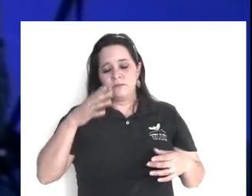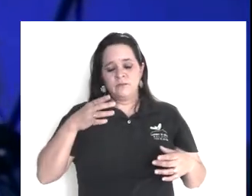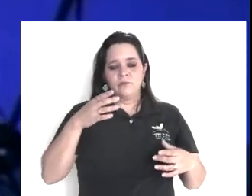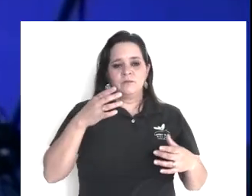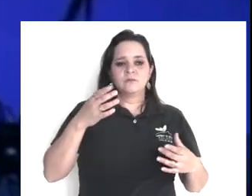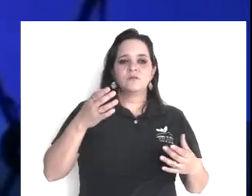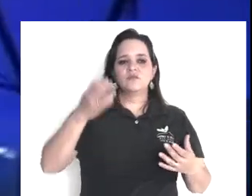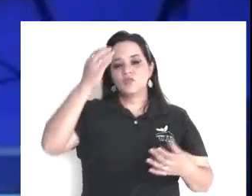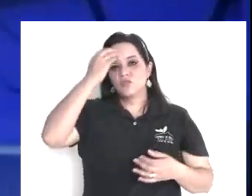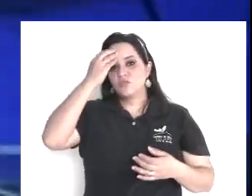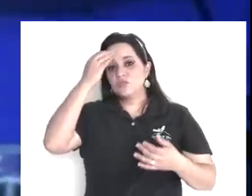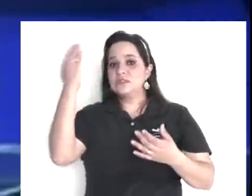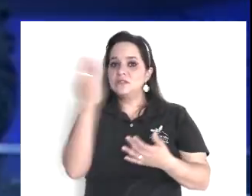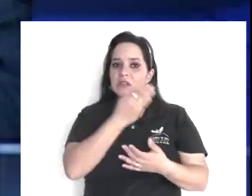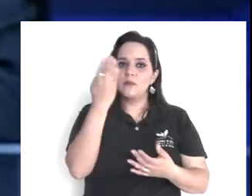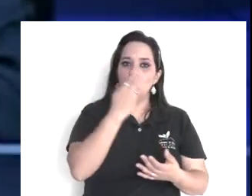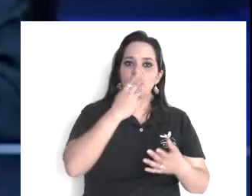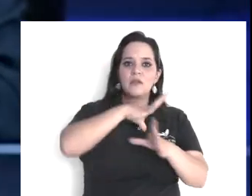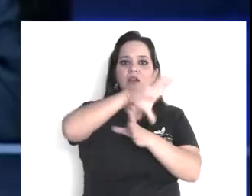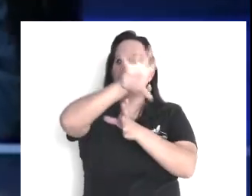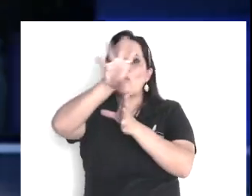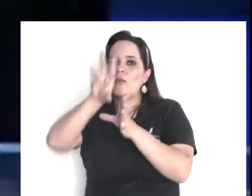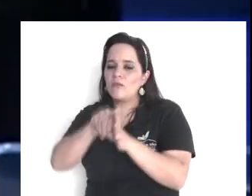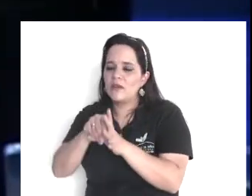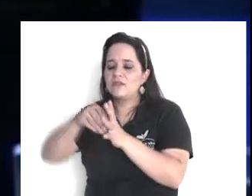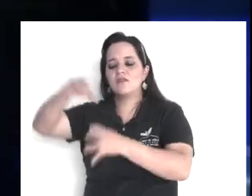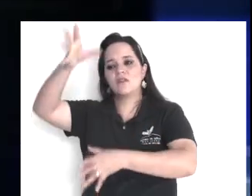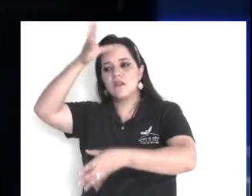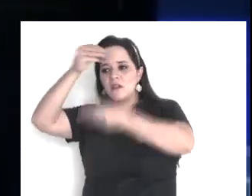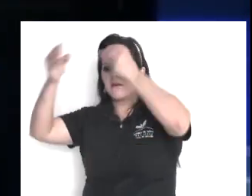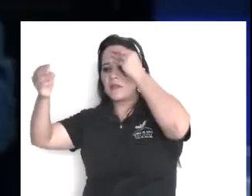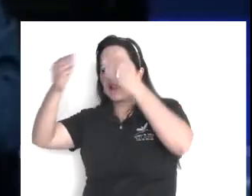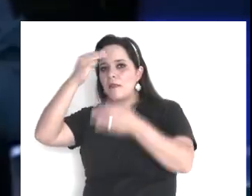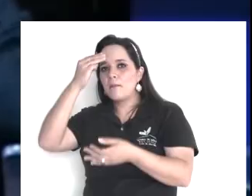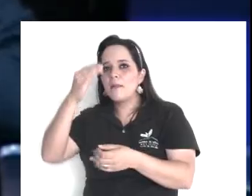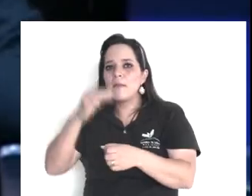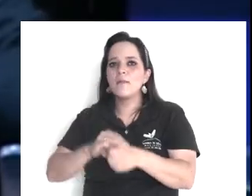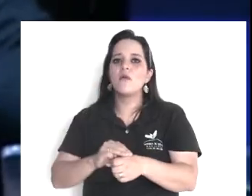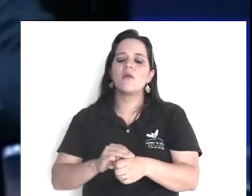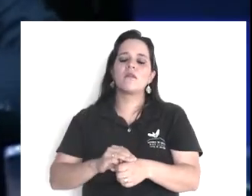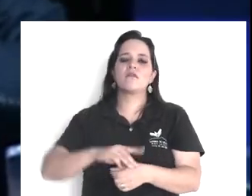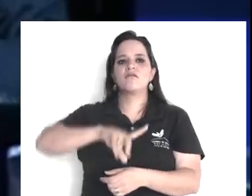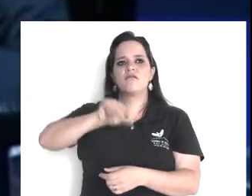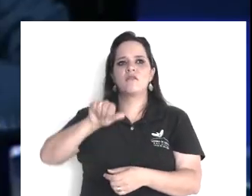fíjate por ejemplo, en los hogares, estoy hablando, hablando de un hogar cristiano,